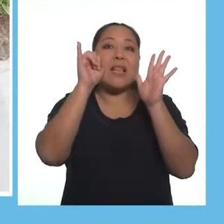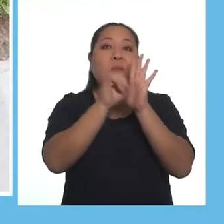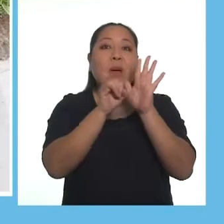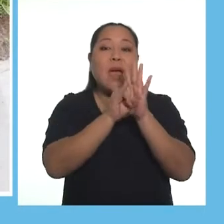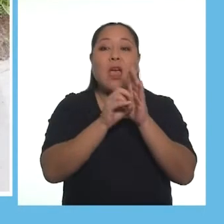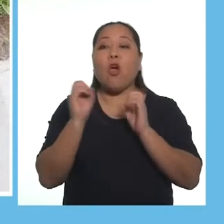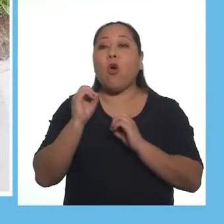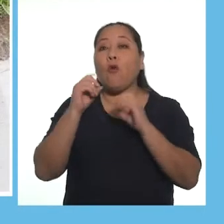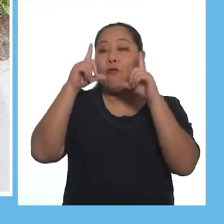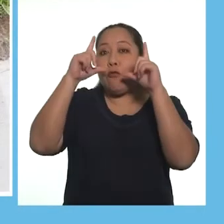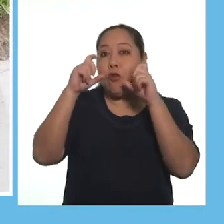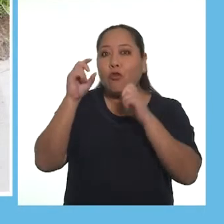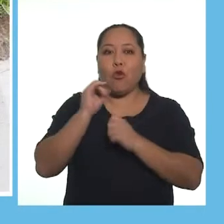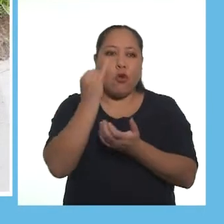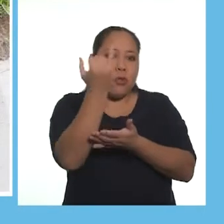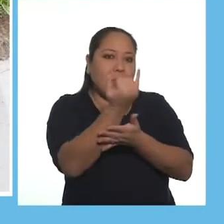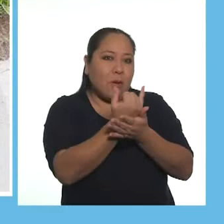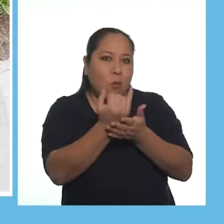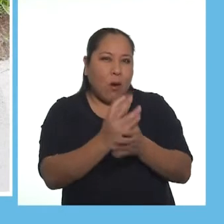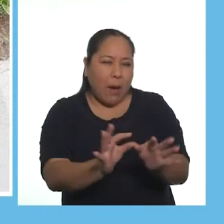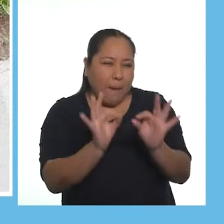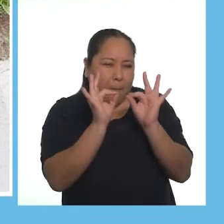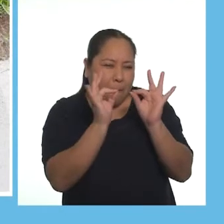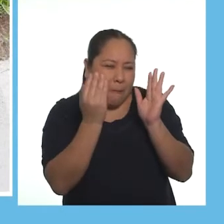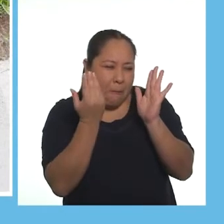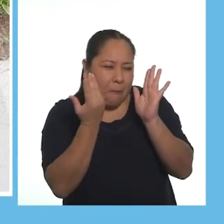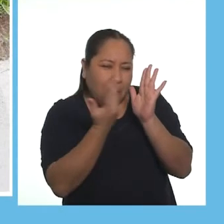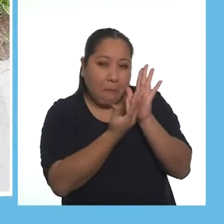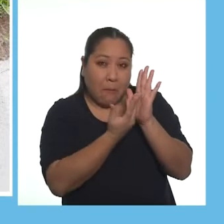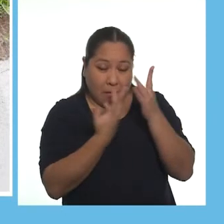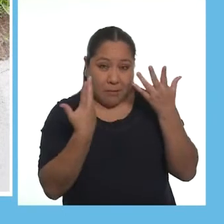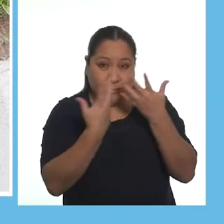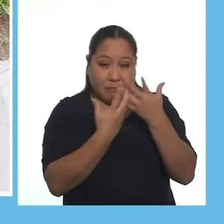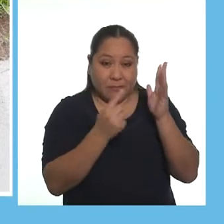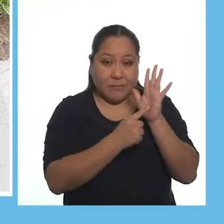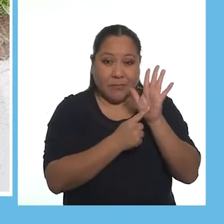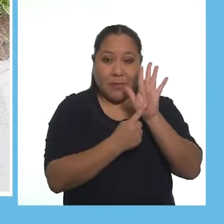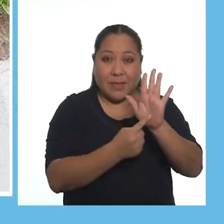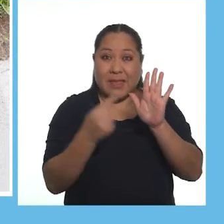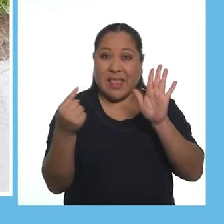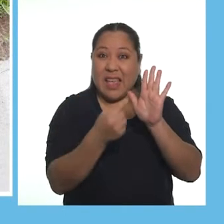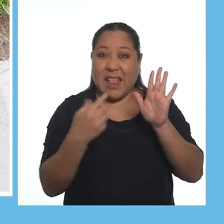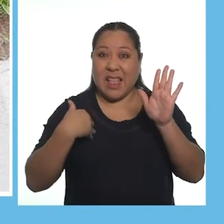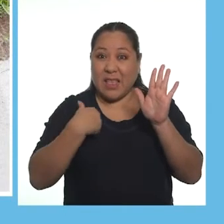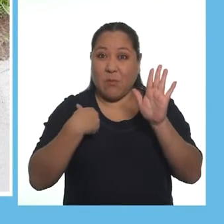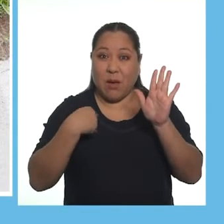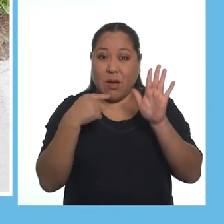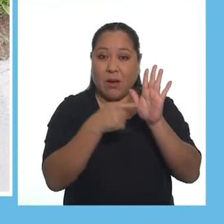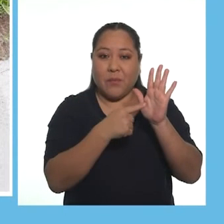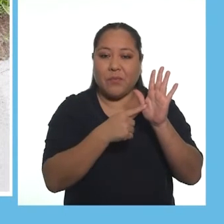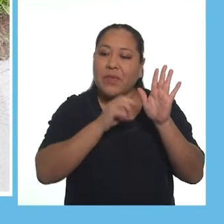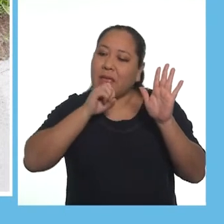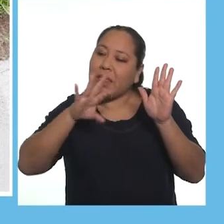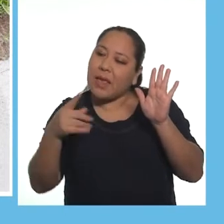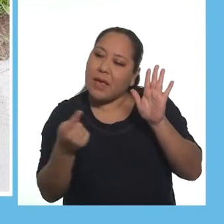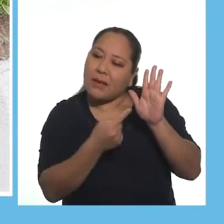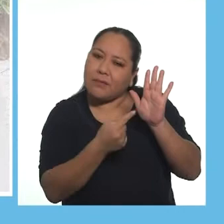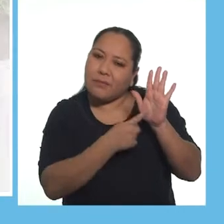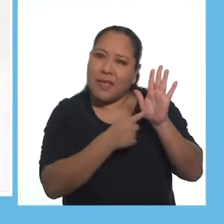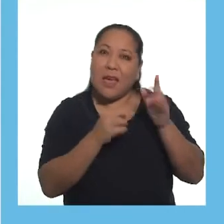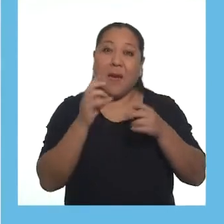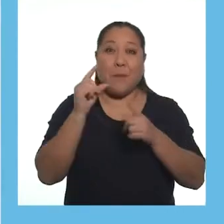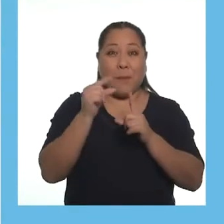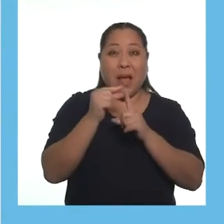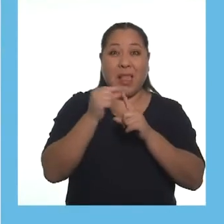Muéstrenle una imagen, foto o dibujo lo más real posible de este animal y